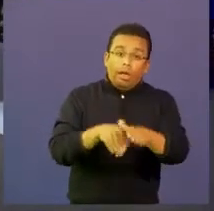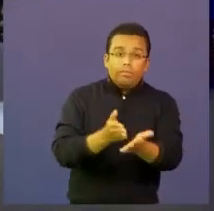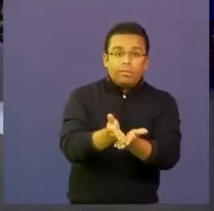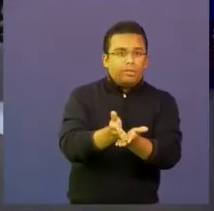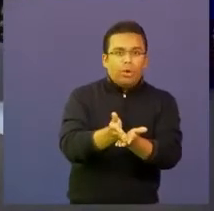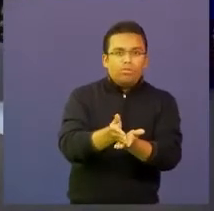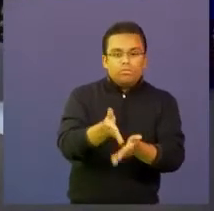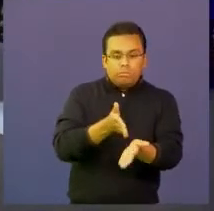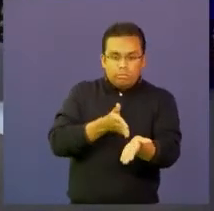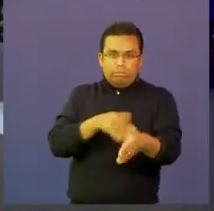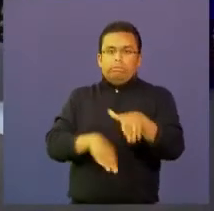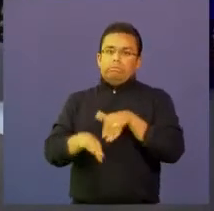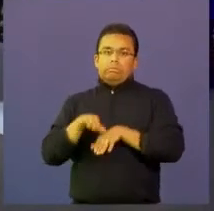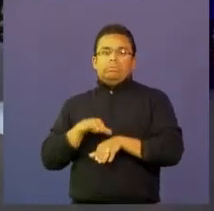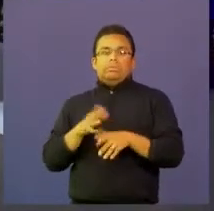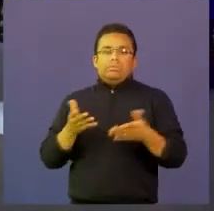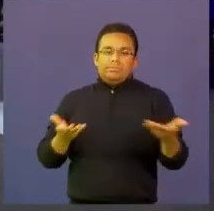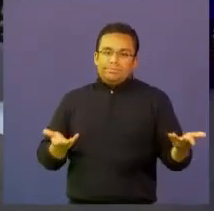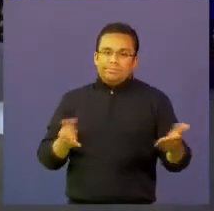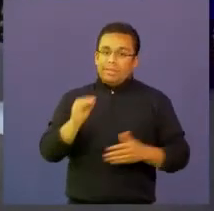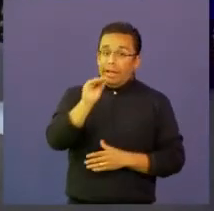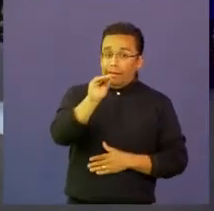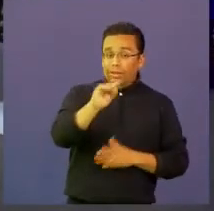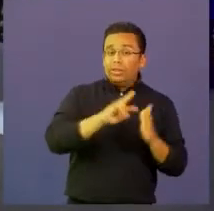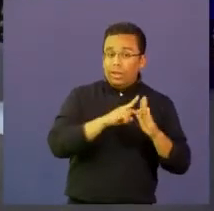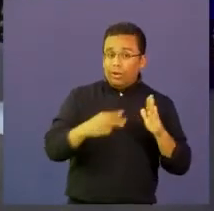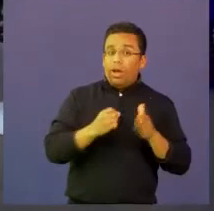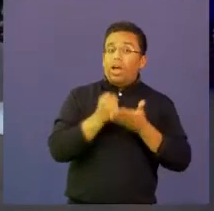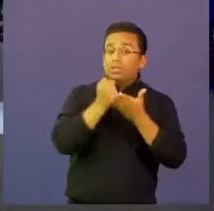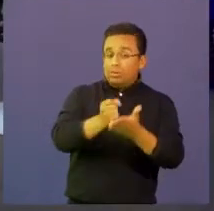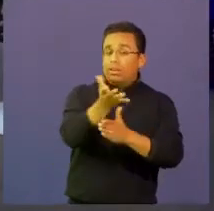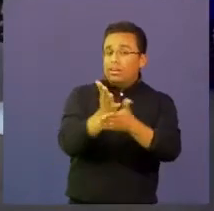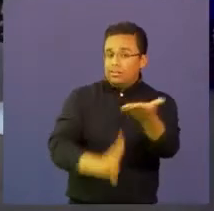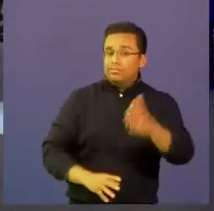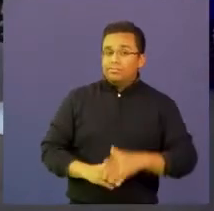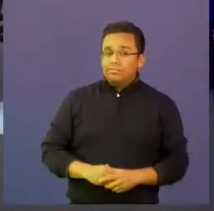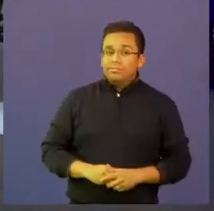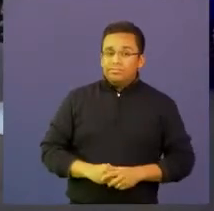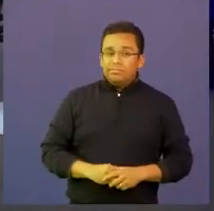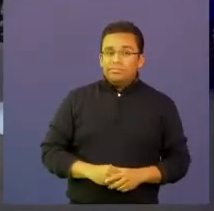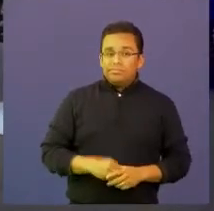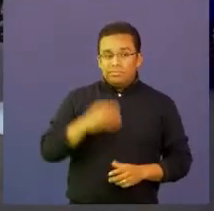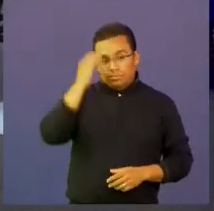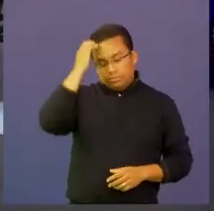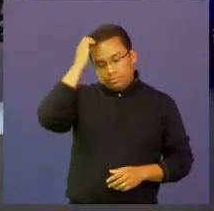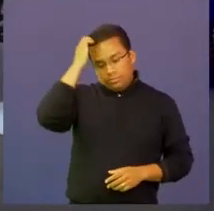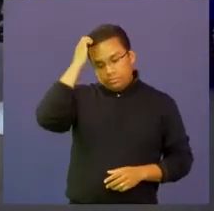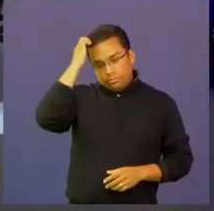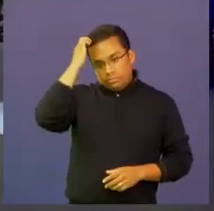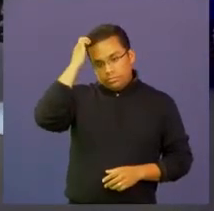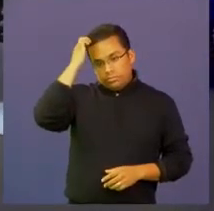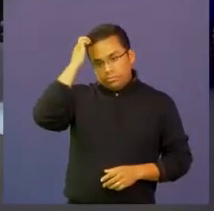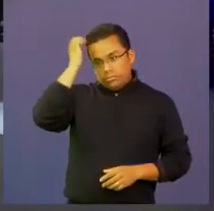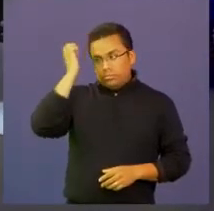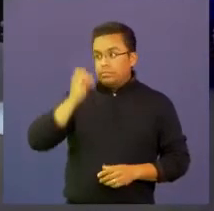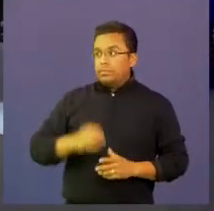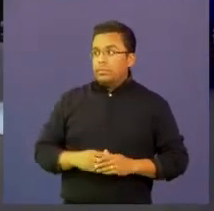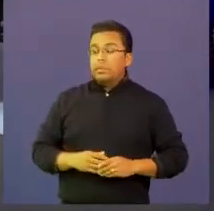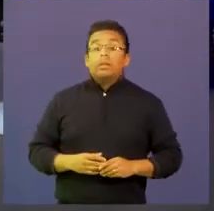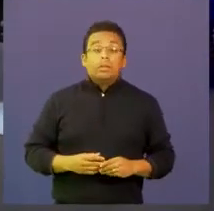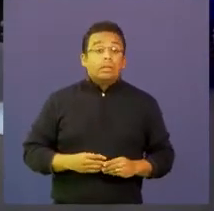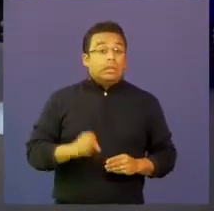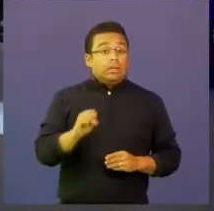y la tecnología le puede ayudar hasta calificar sus trabajos Así es y precisamente ver